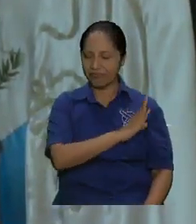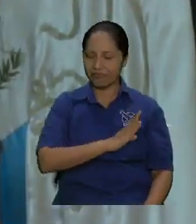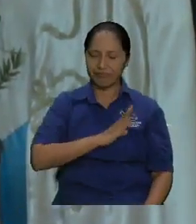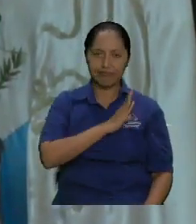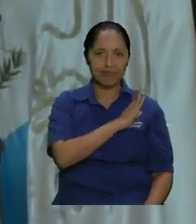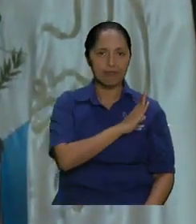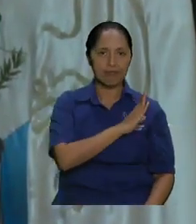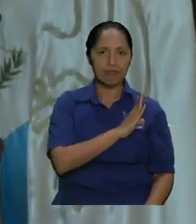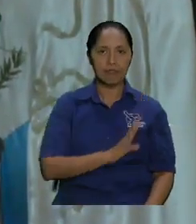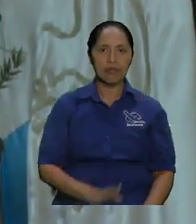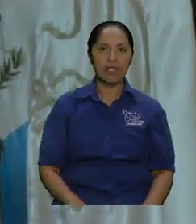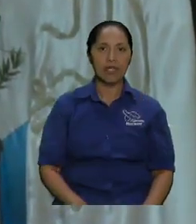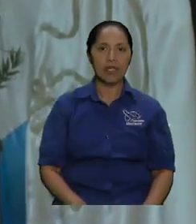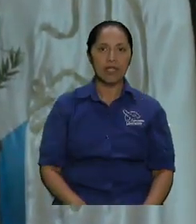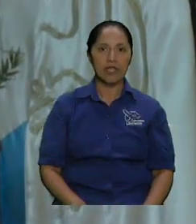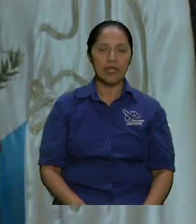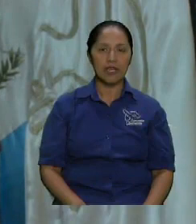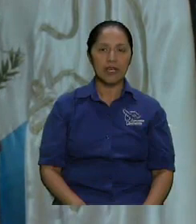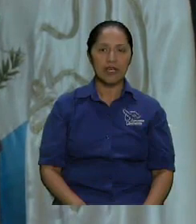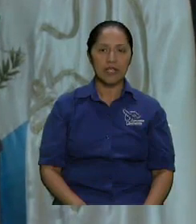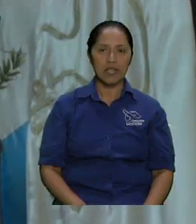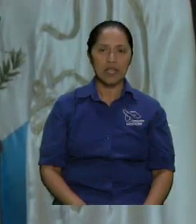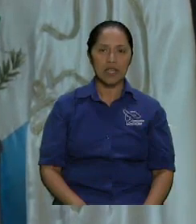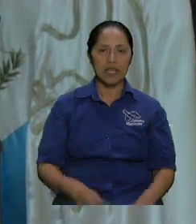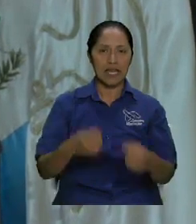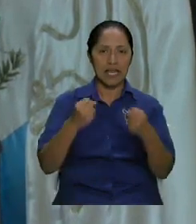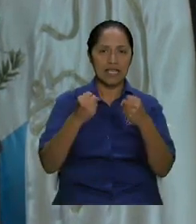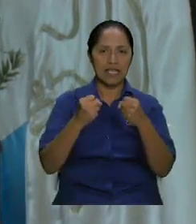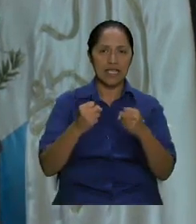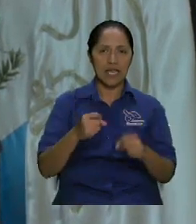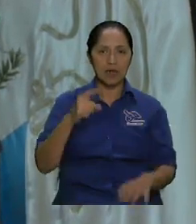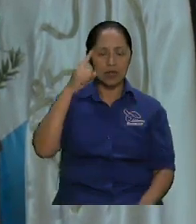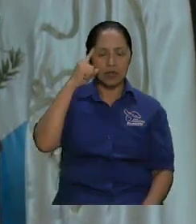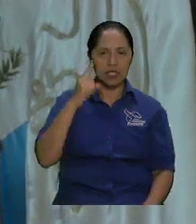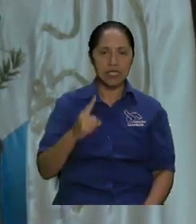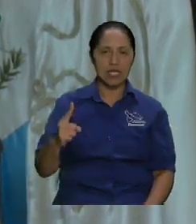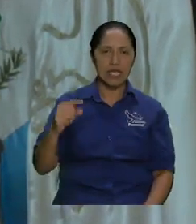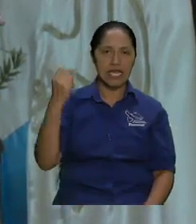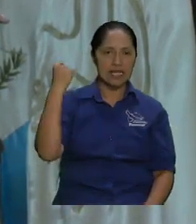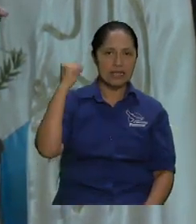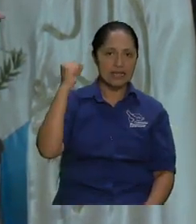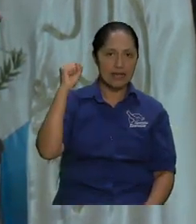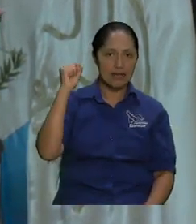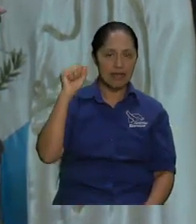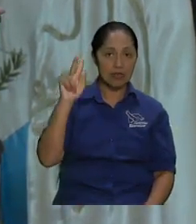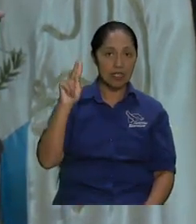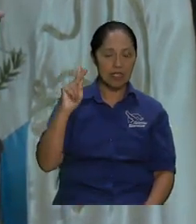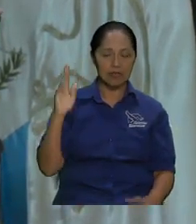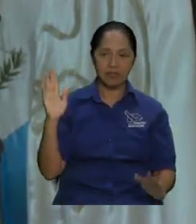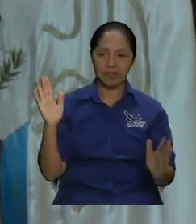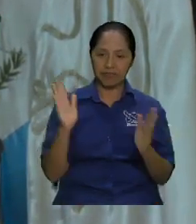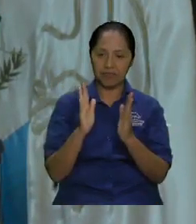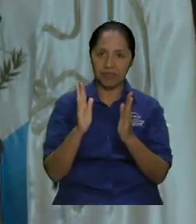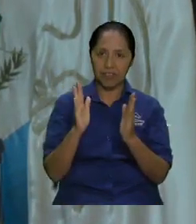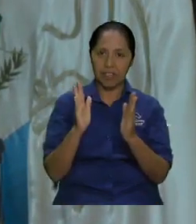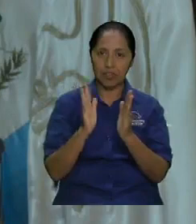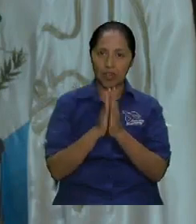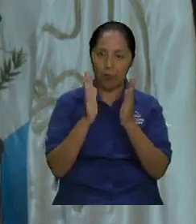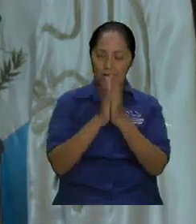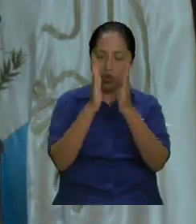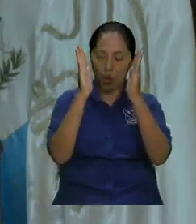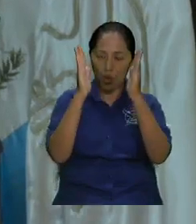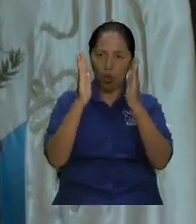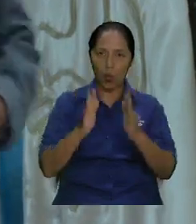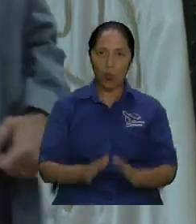y entonces empezamos a hacer las sábados entonces dije vamos a hacer sábado domingo como nosotros no guardamos días entonces